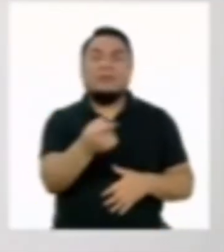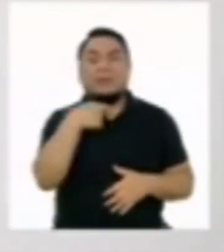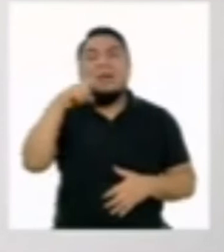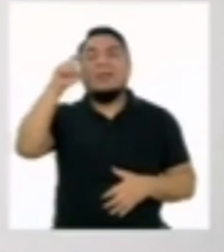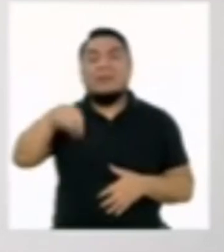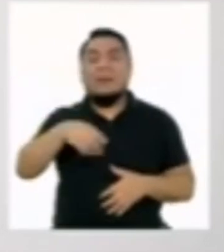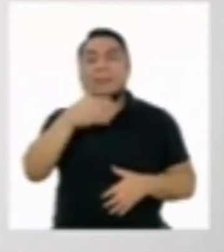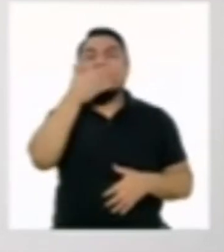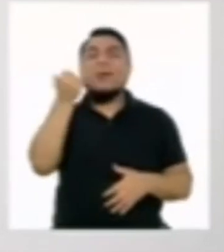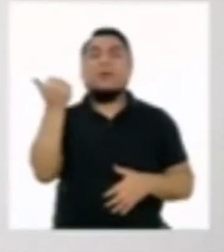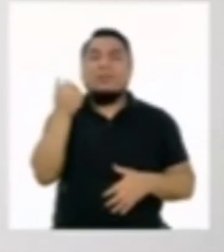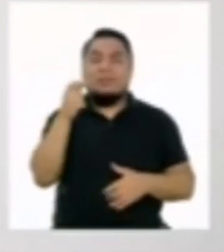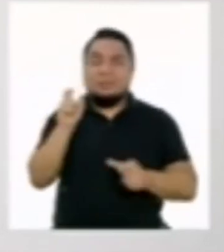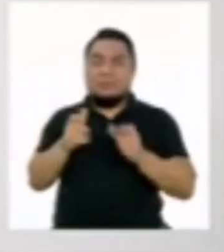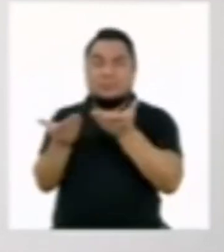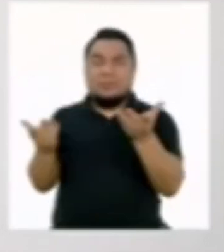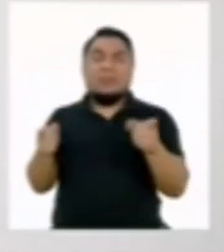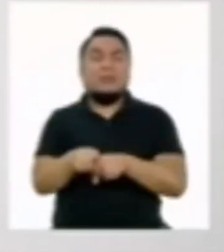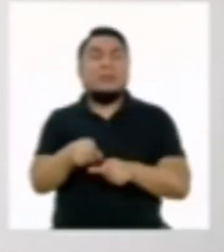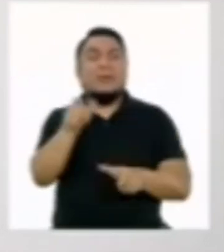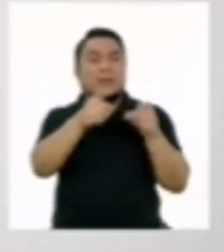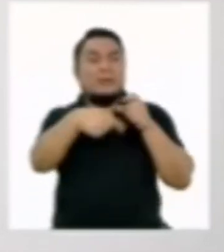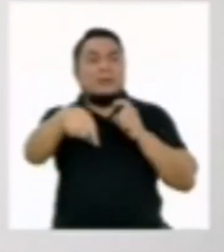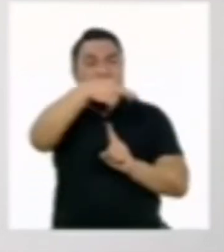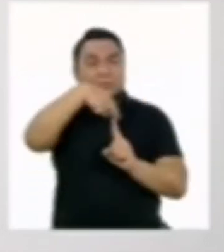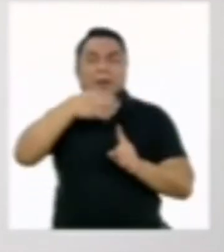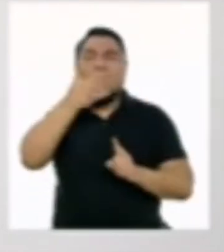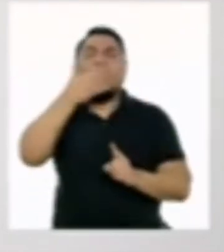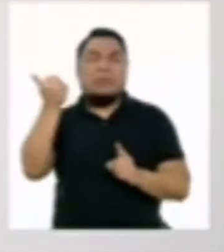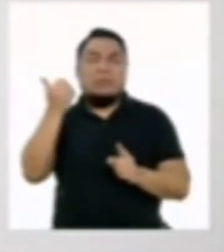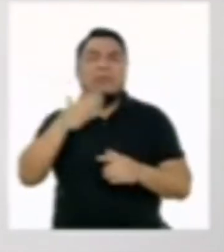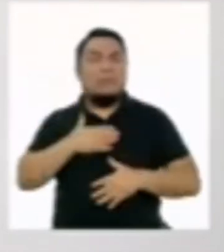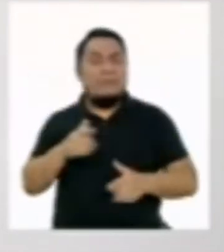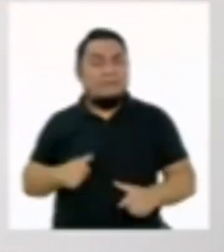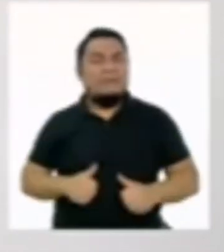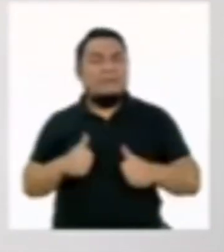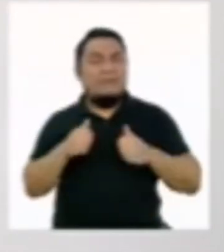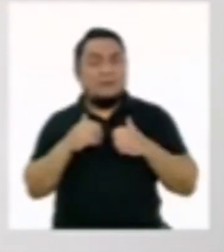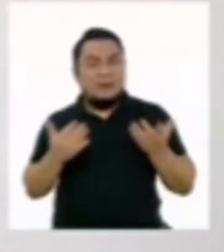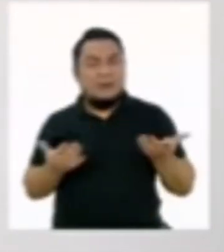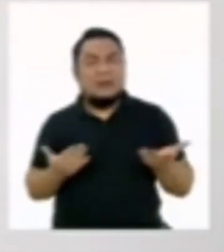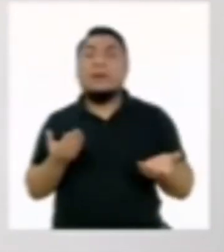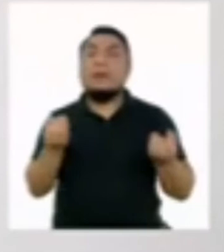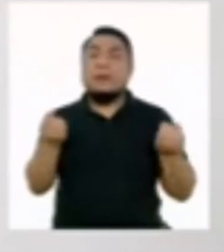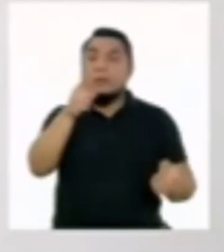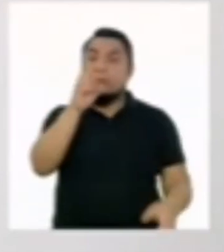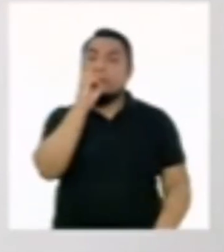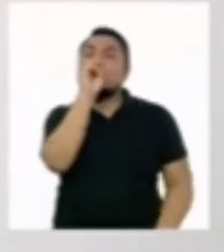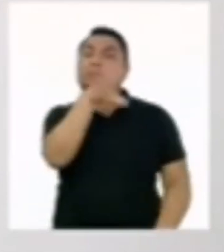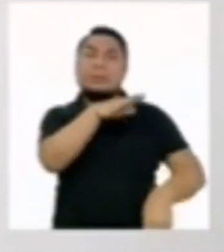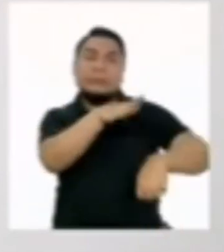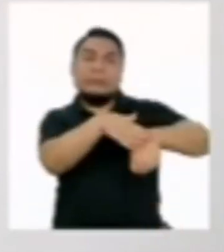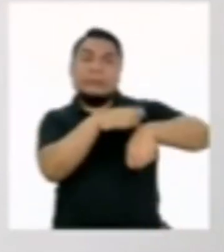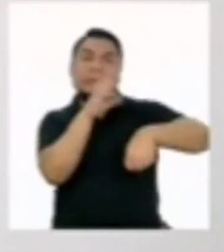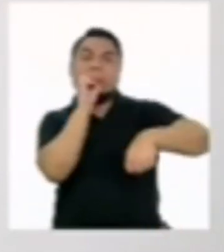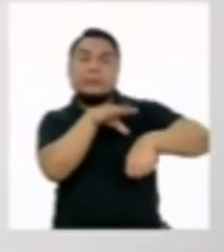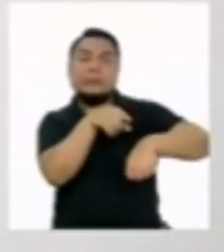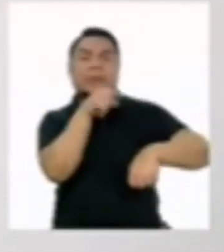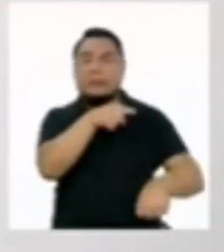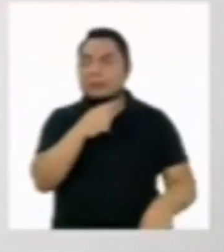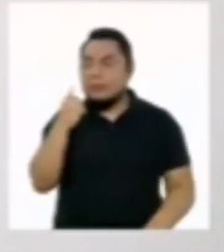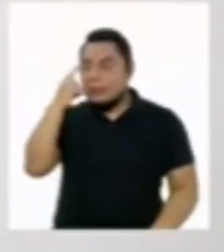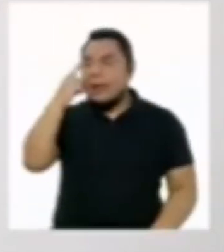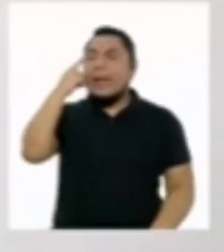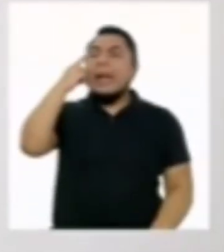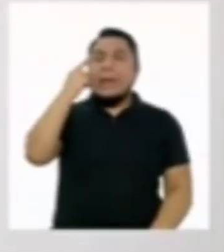mejor para nosotros y para las personas que nos rodean. Así que si les informamos, estoy segura que se